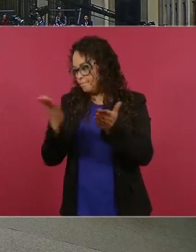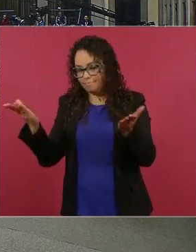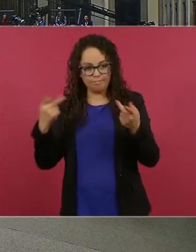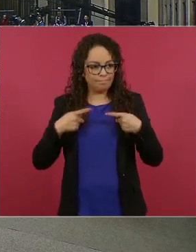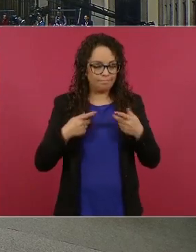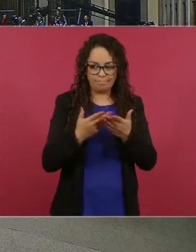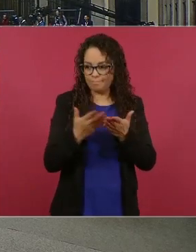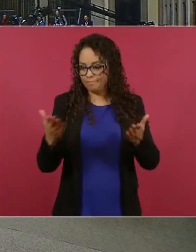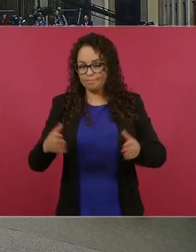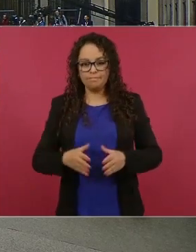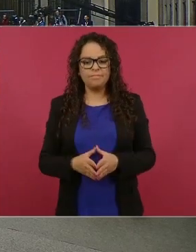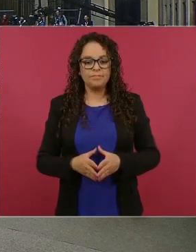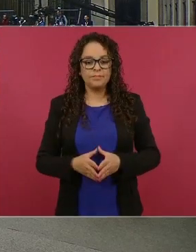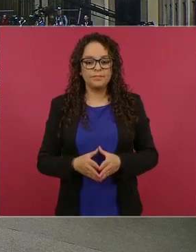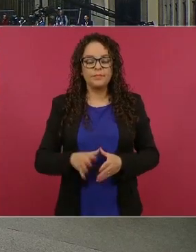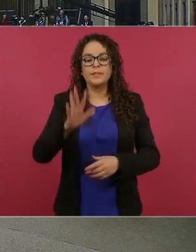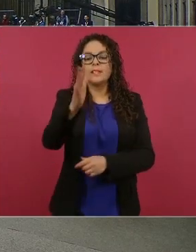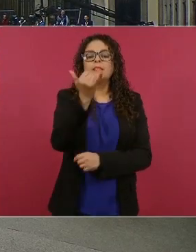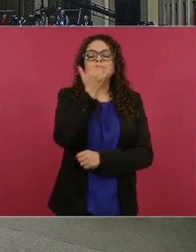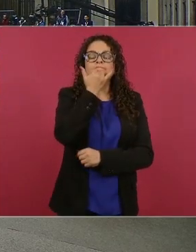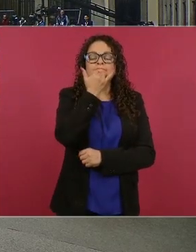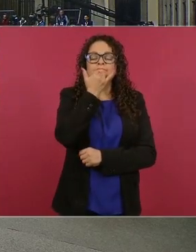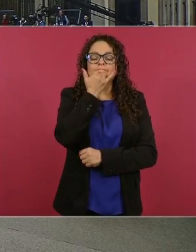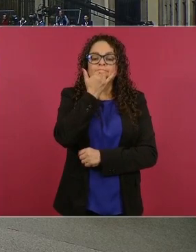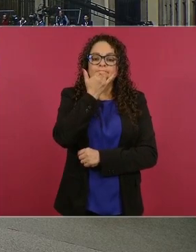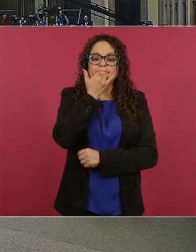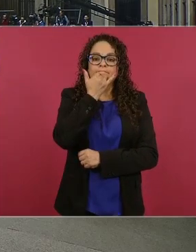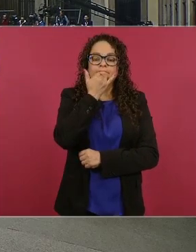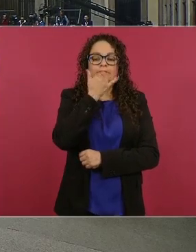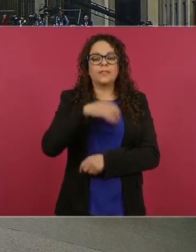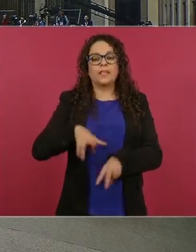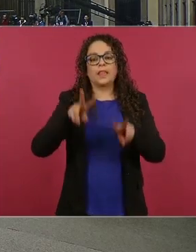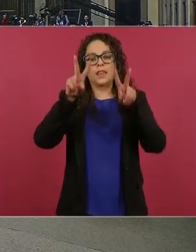perdón el reciclaje